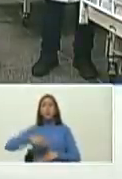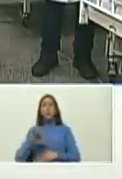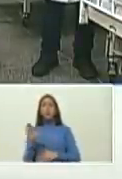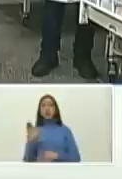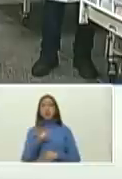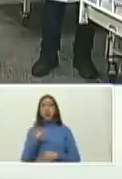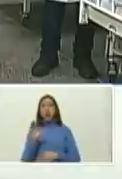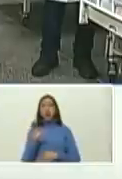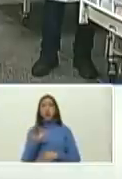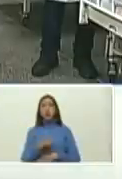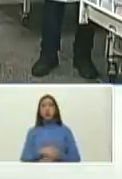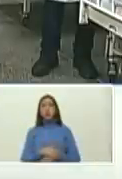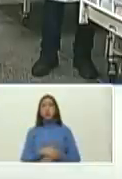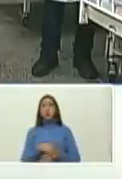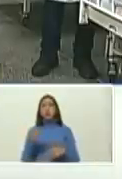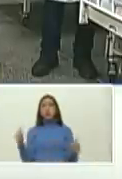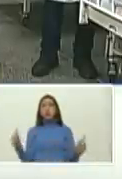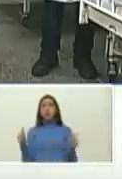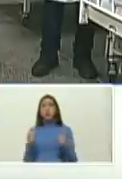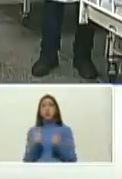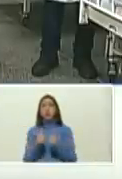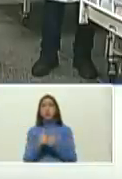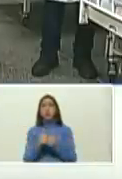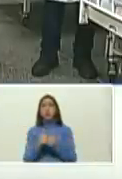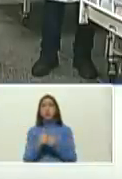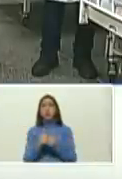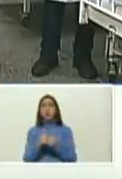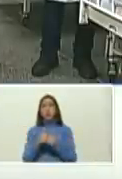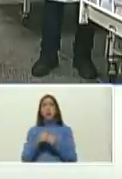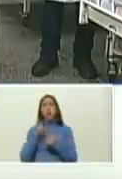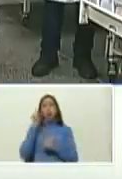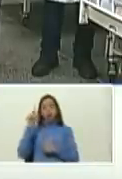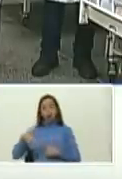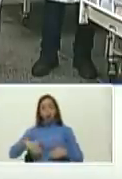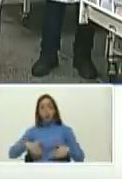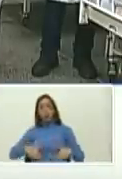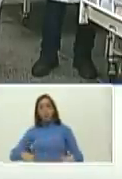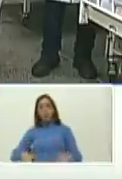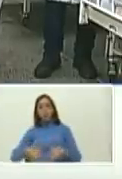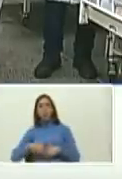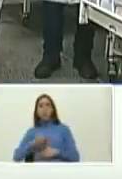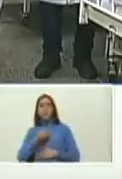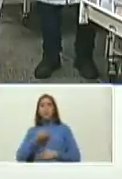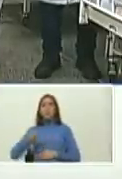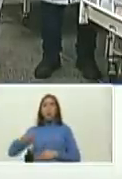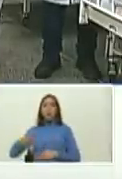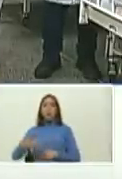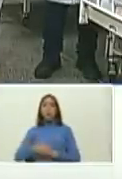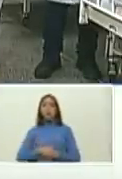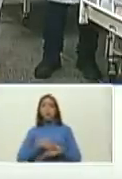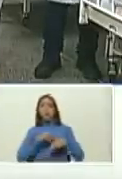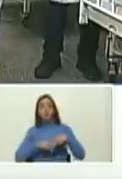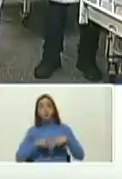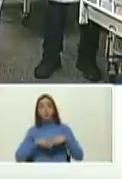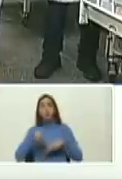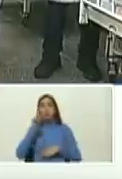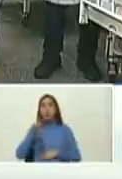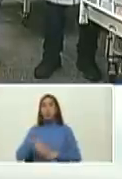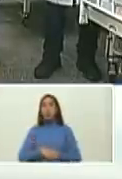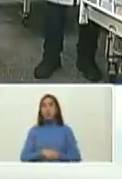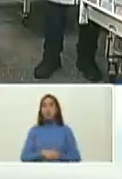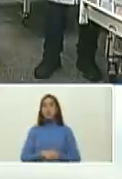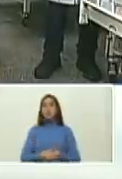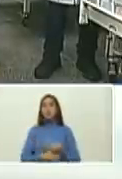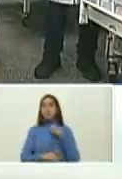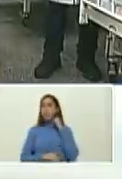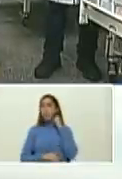con su pantalón blanco de domingo se puso el pantalón blanco dominguero